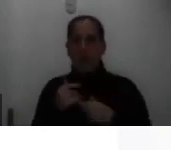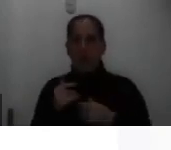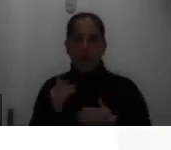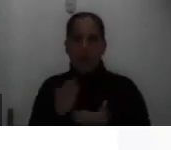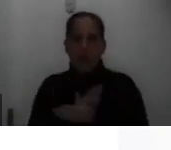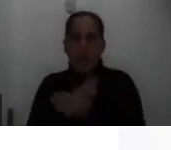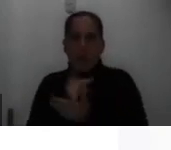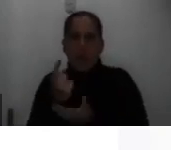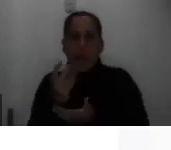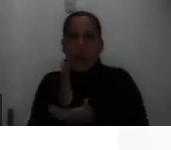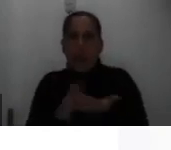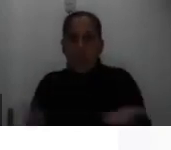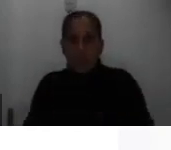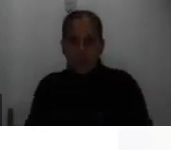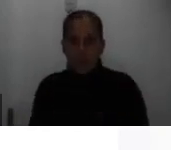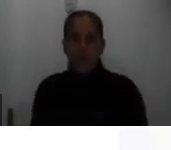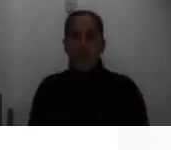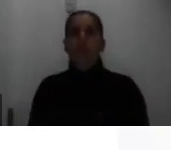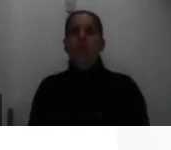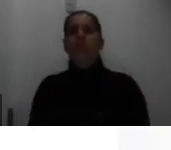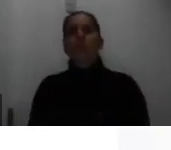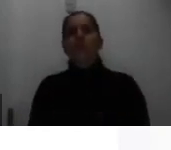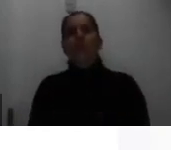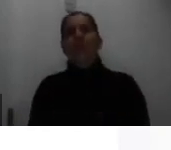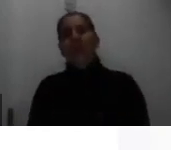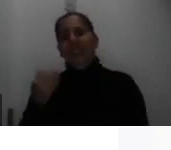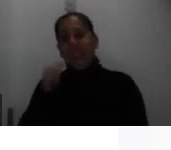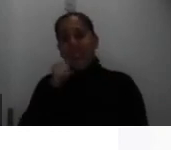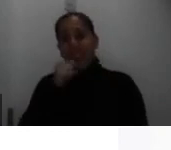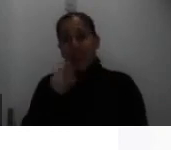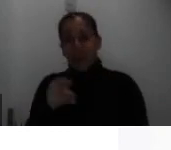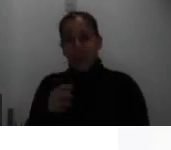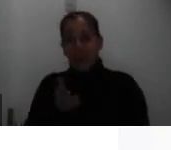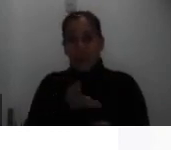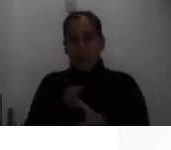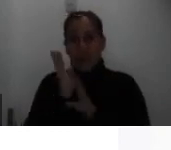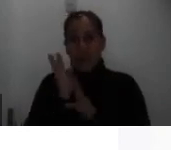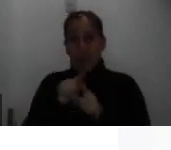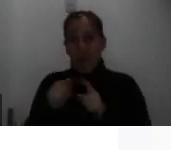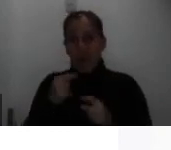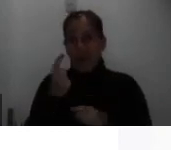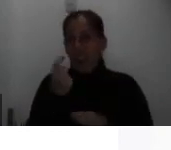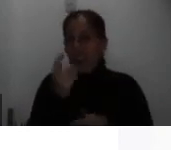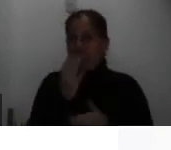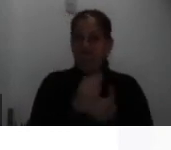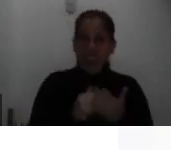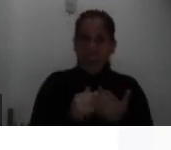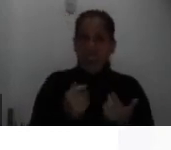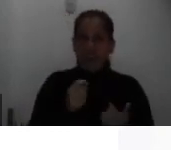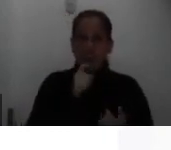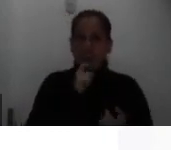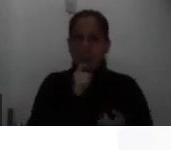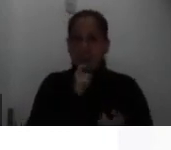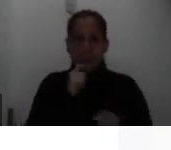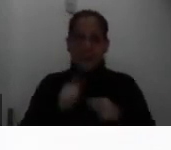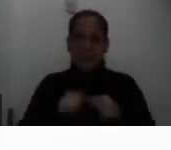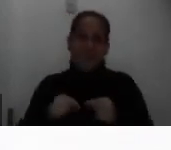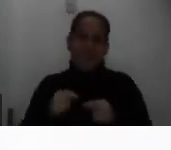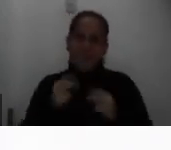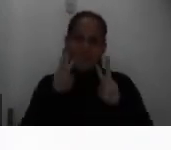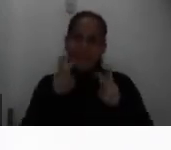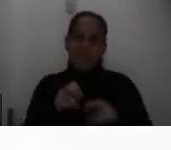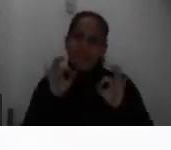si es difícil para la oficina de atención socioeconómica poder concluir la revisión de su solicitud de beca